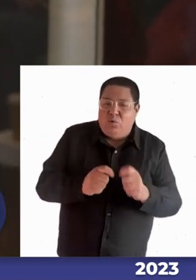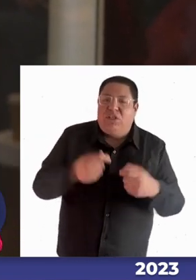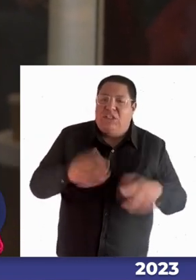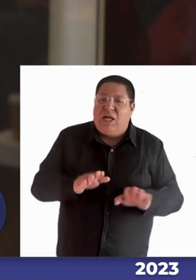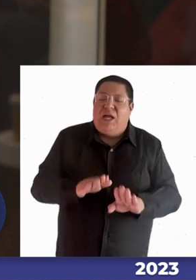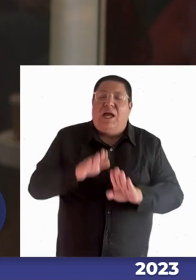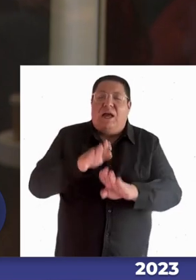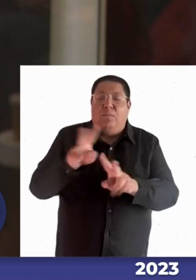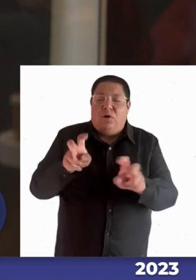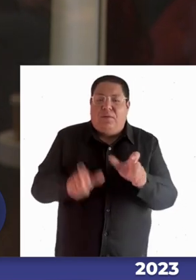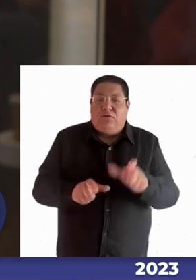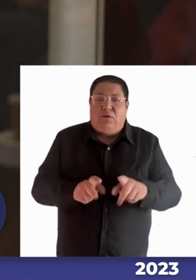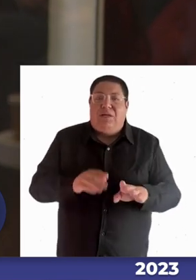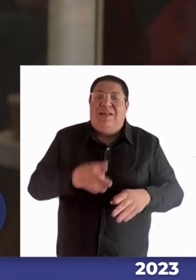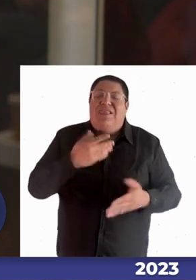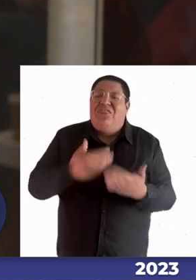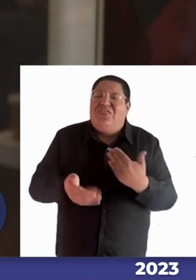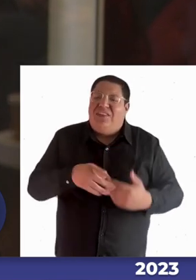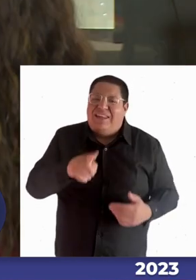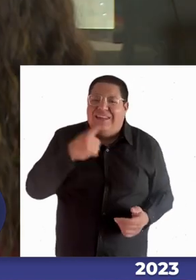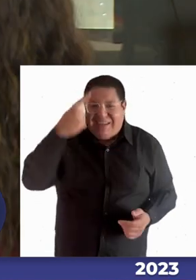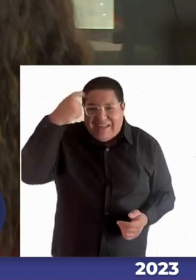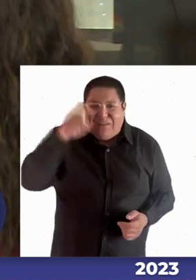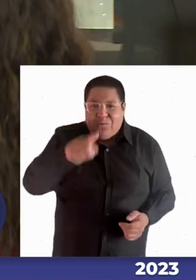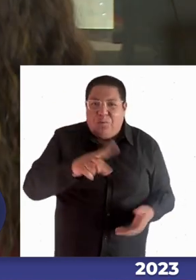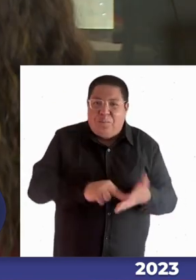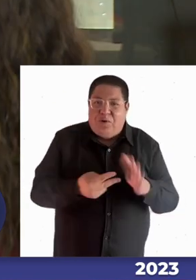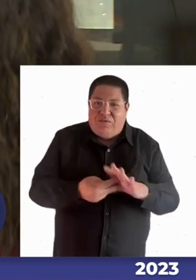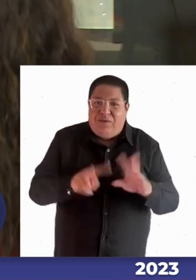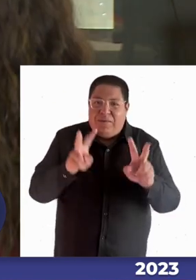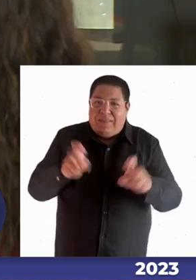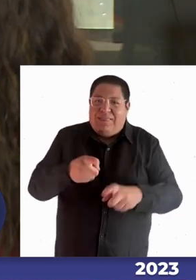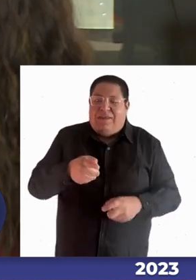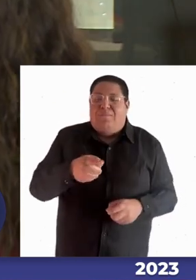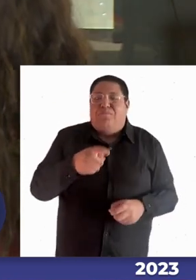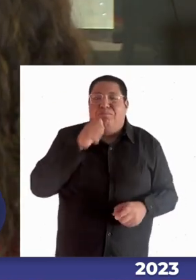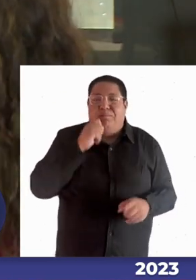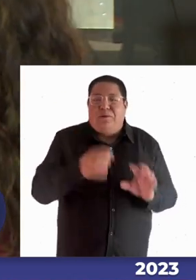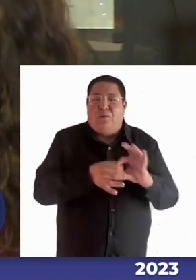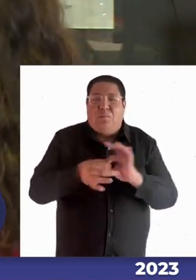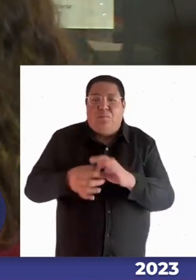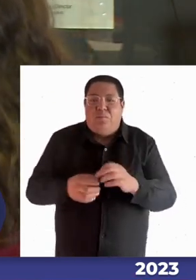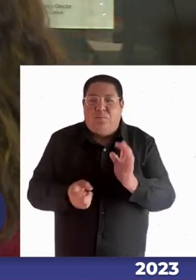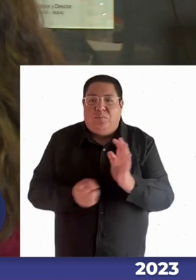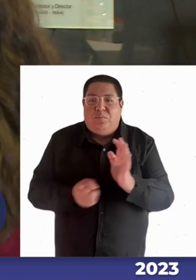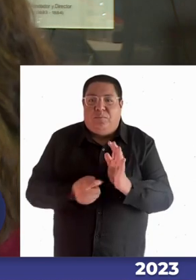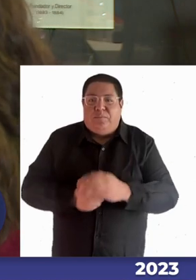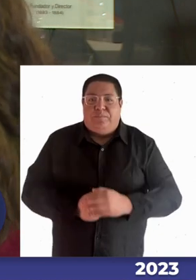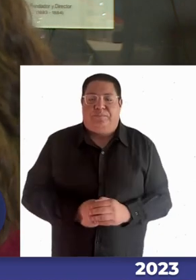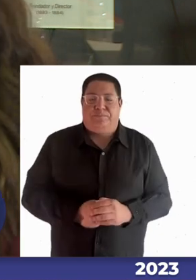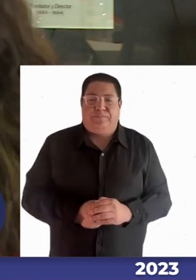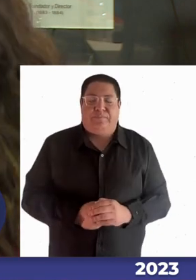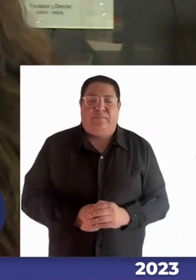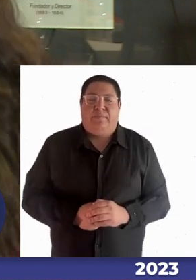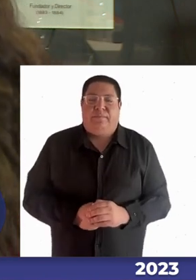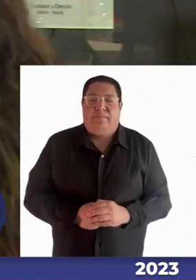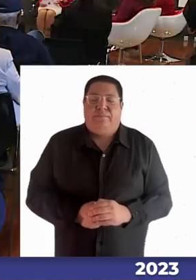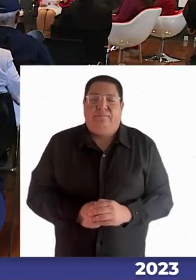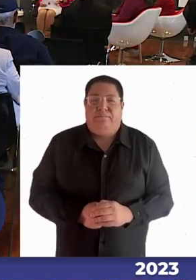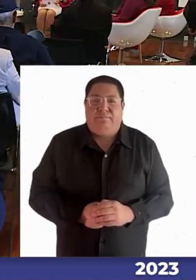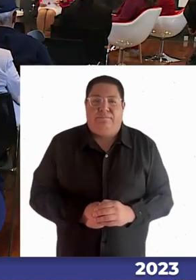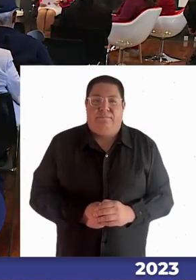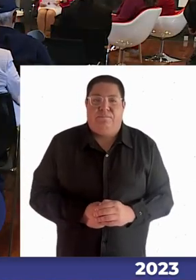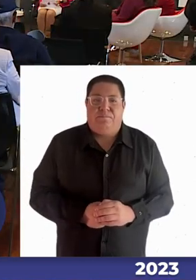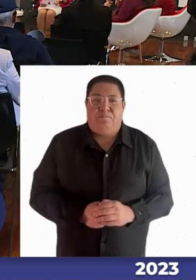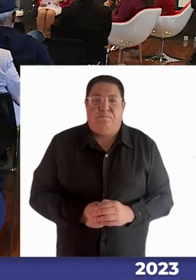acceso pero ¿dónde crees tú que está el problema a la hora de mayor participación e ingreso a la educación superior? Muchas gracias por la